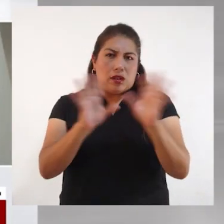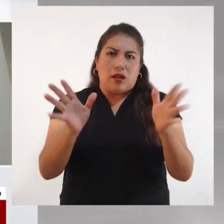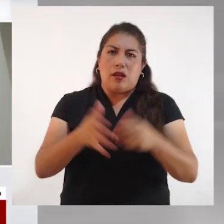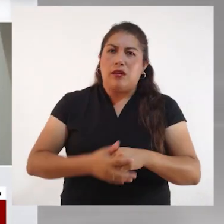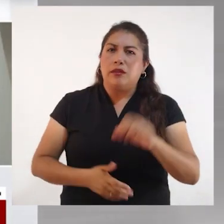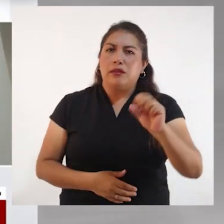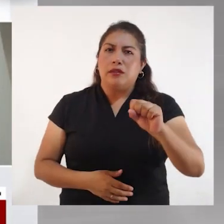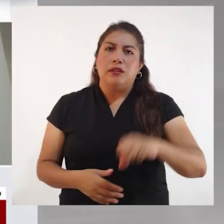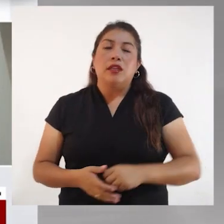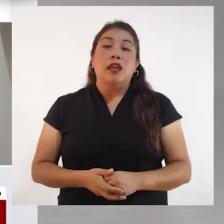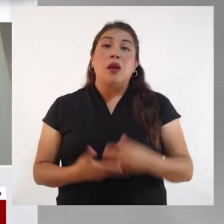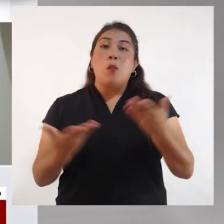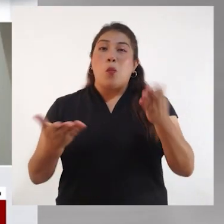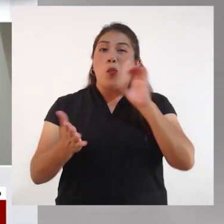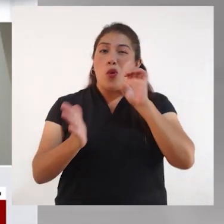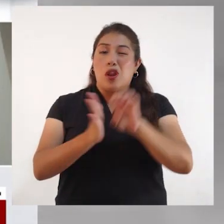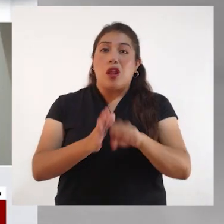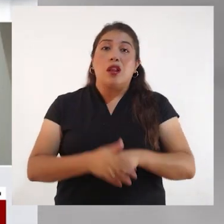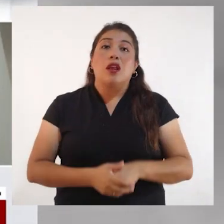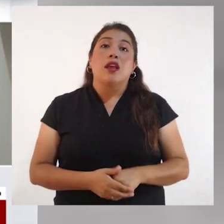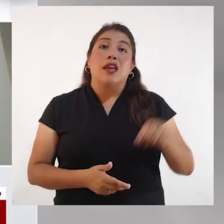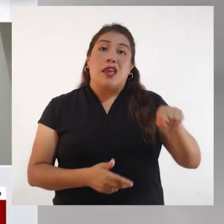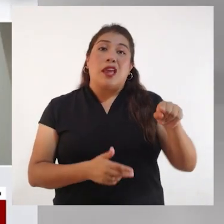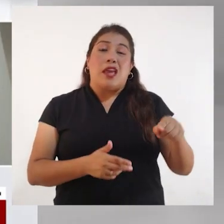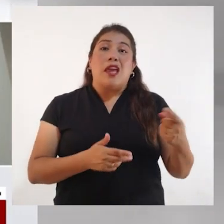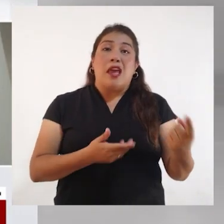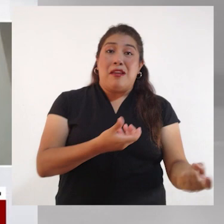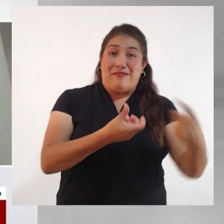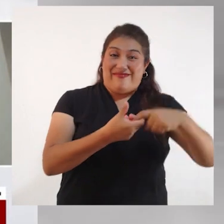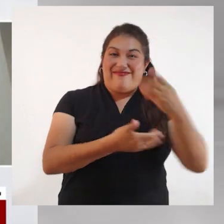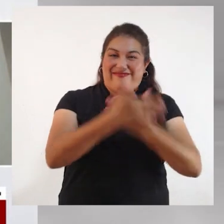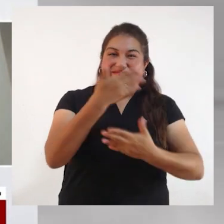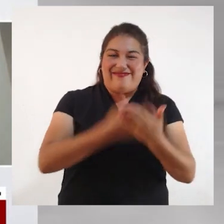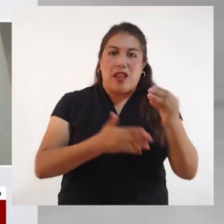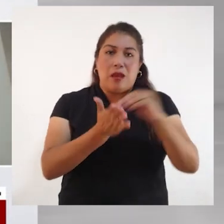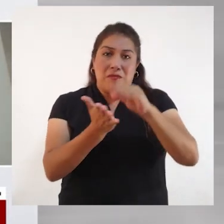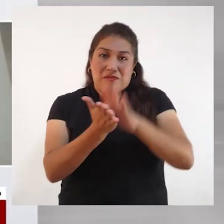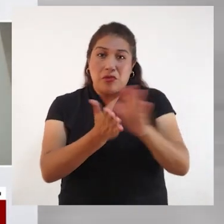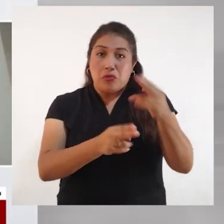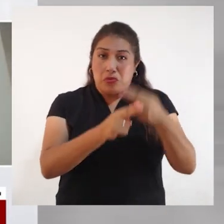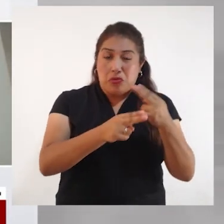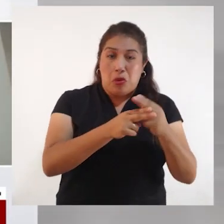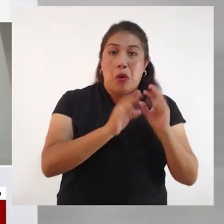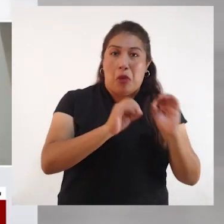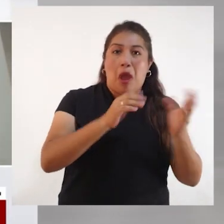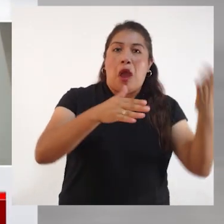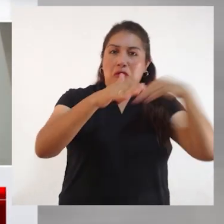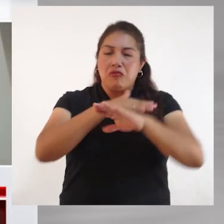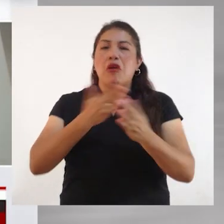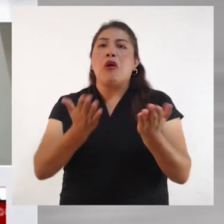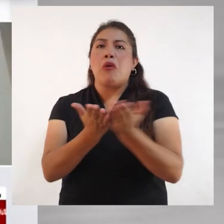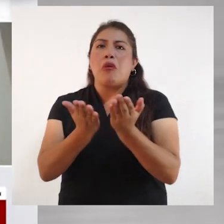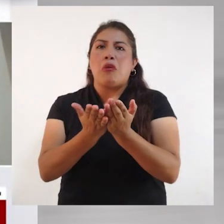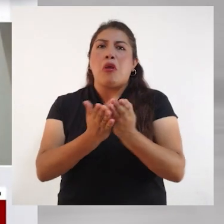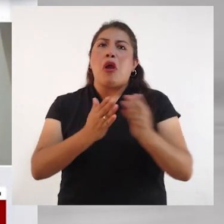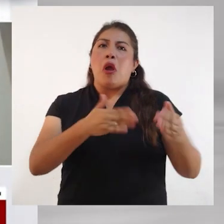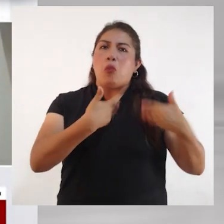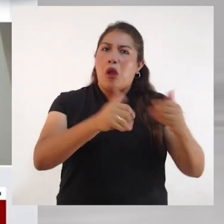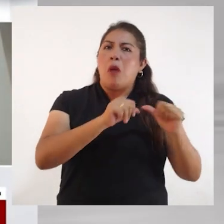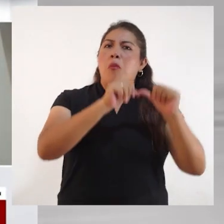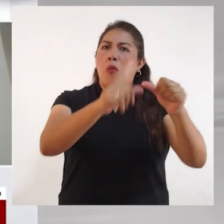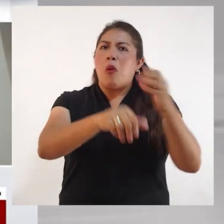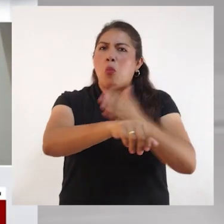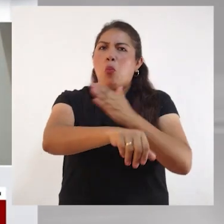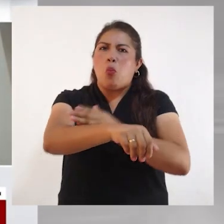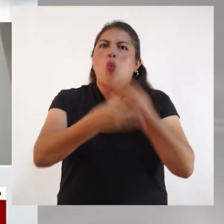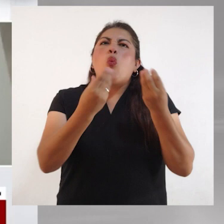Ahora, Y permitir que el estudiante se matricule si no vamos a tener luego las condiciones para asegurar que permanezca y